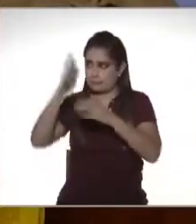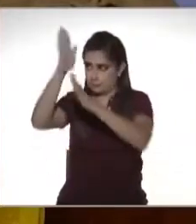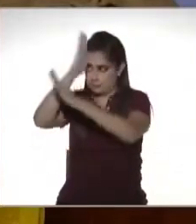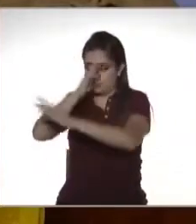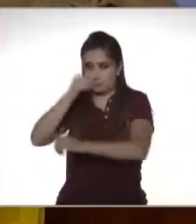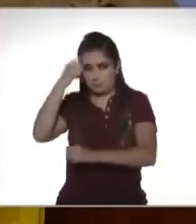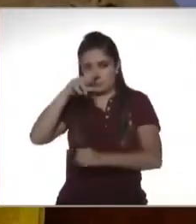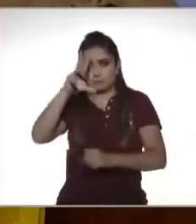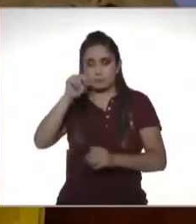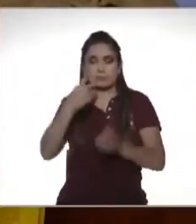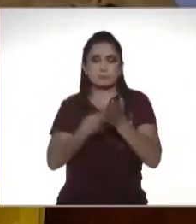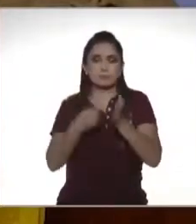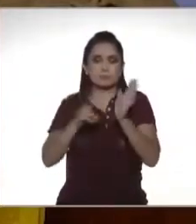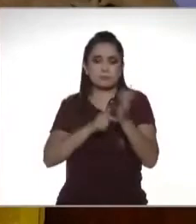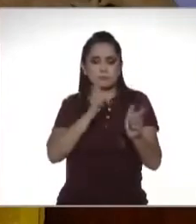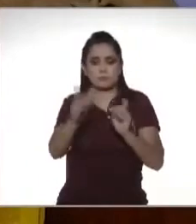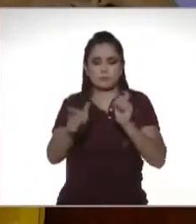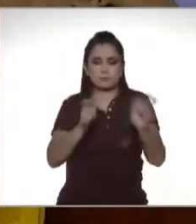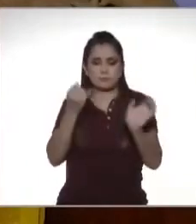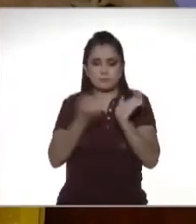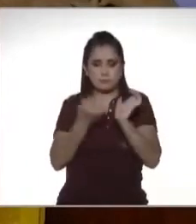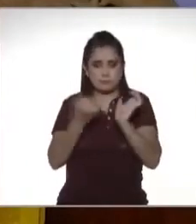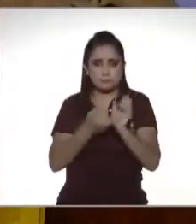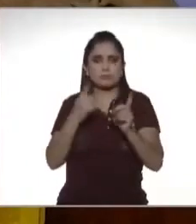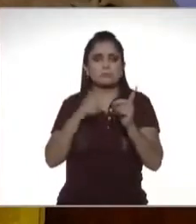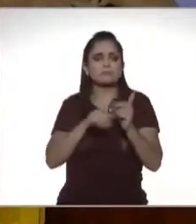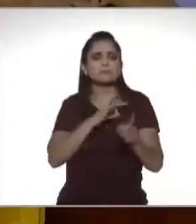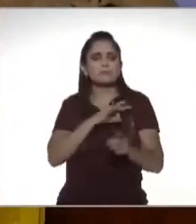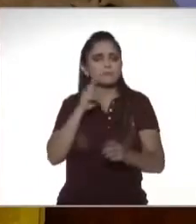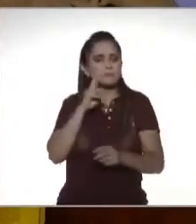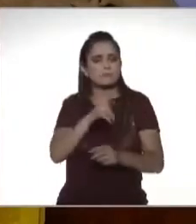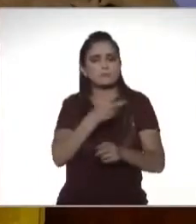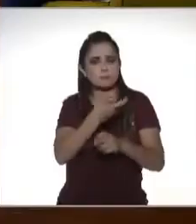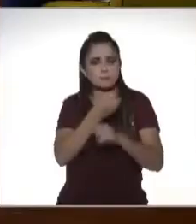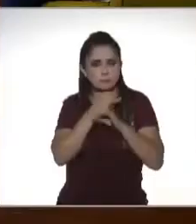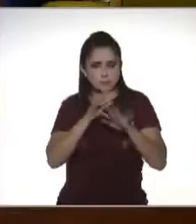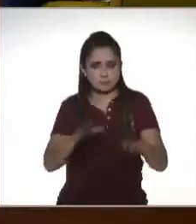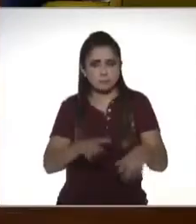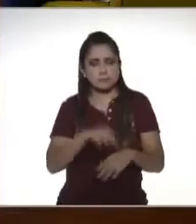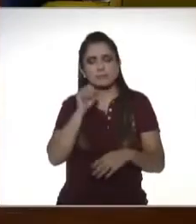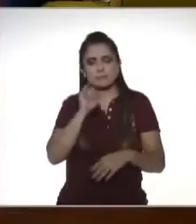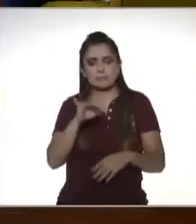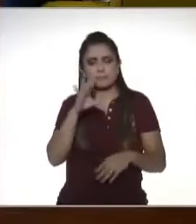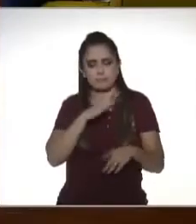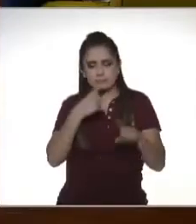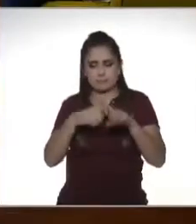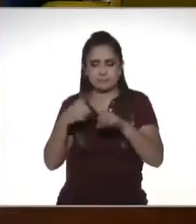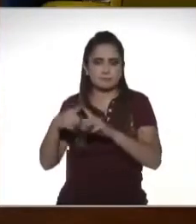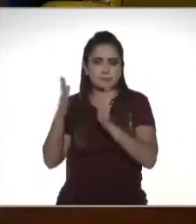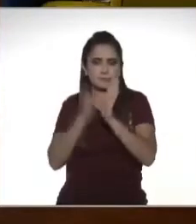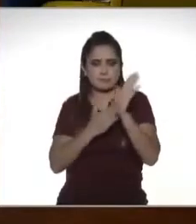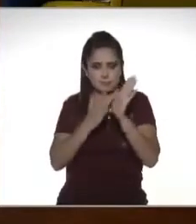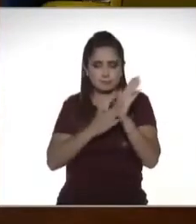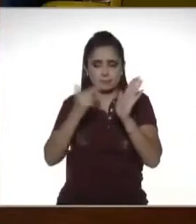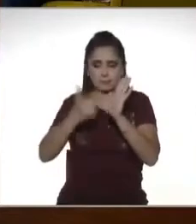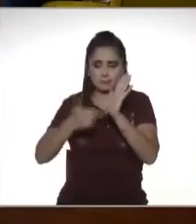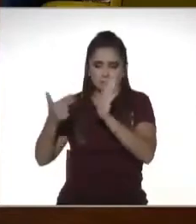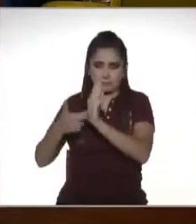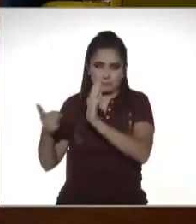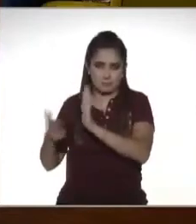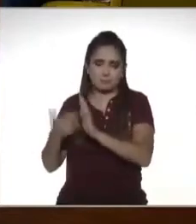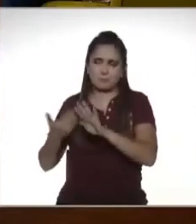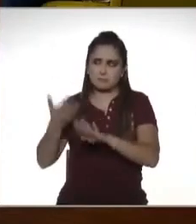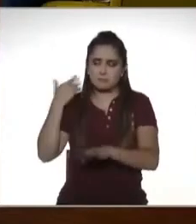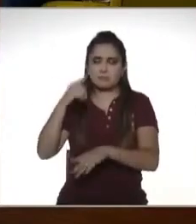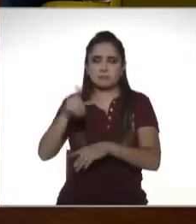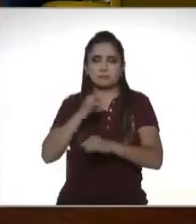la doble tributación y donde puedo encontrar esta información si existen diversos documentos ya firmados algunos de muchos años